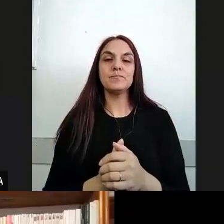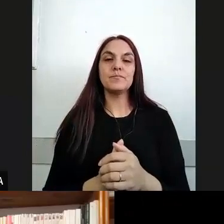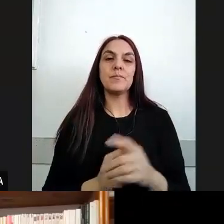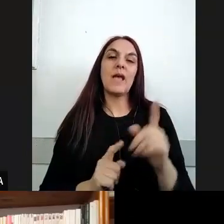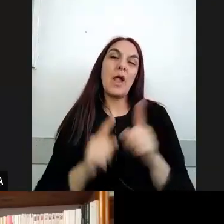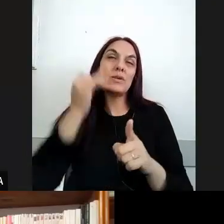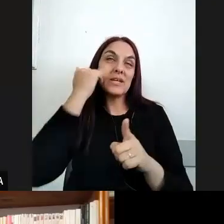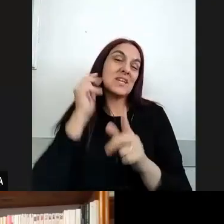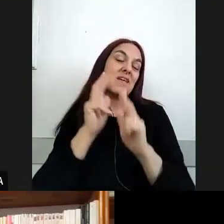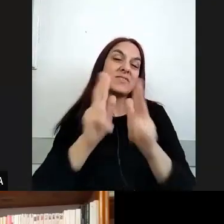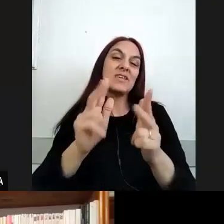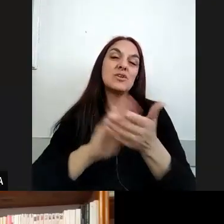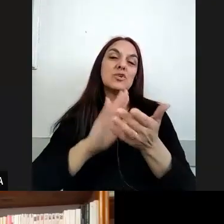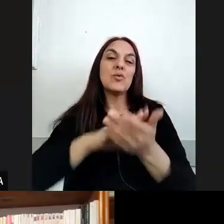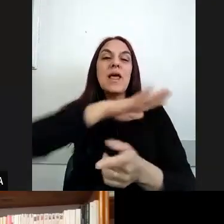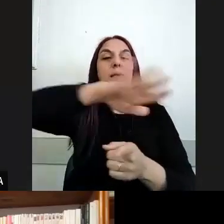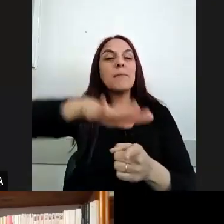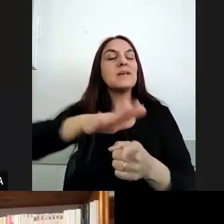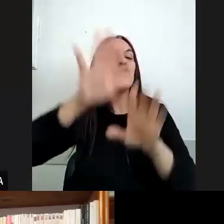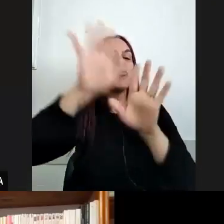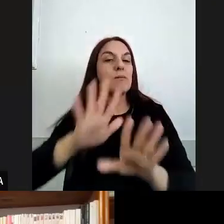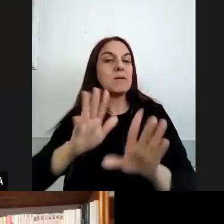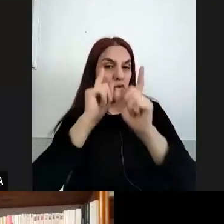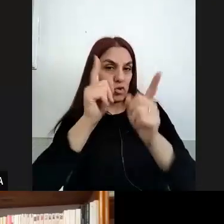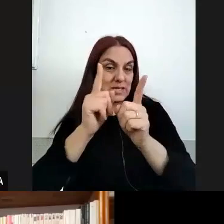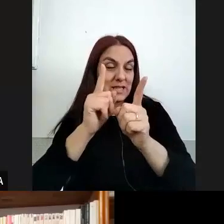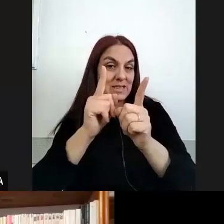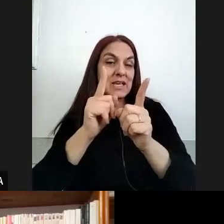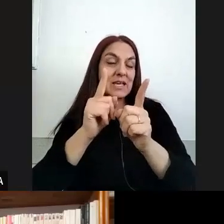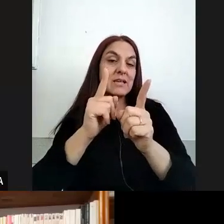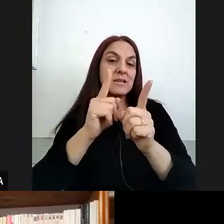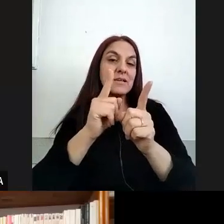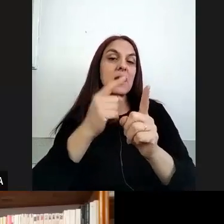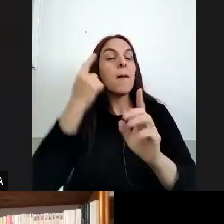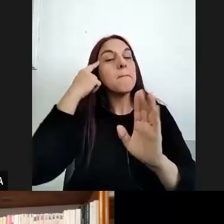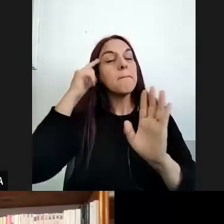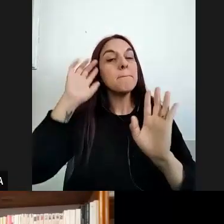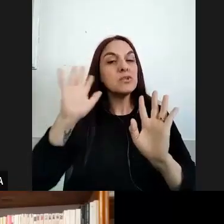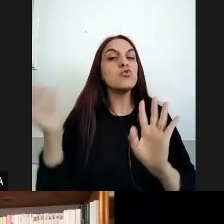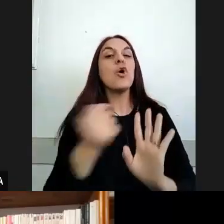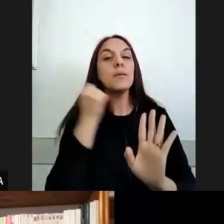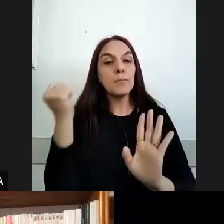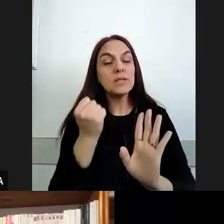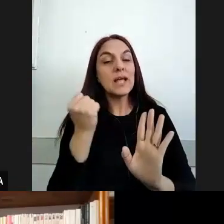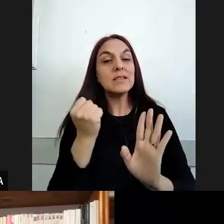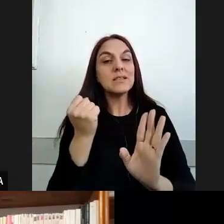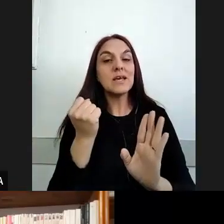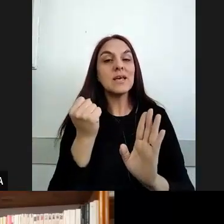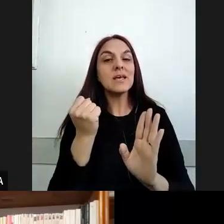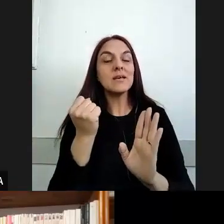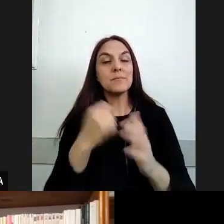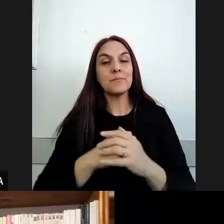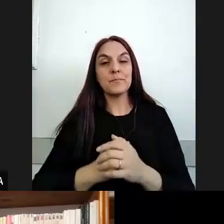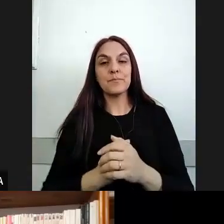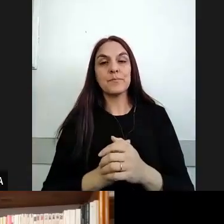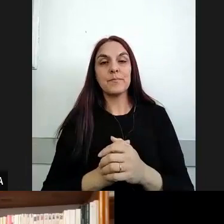mencioné que tienen que ver con los espacios de formación docente que me parecen muy importantes y oportunas el marco de nuestra